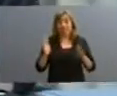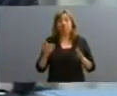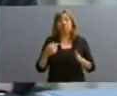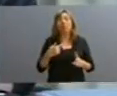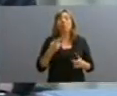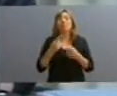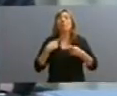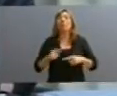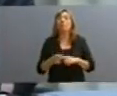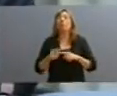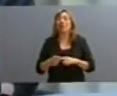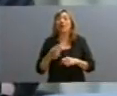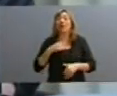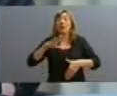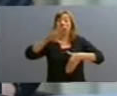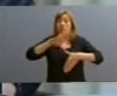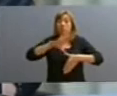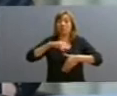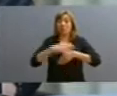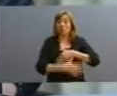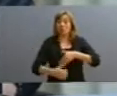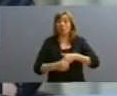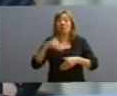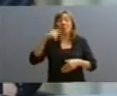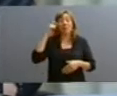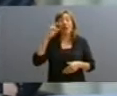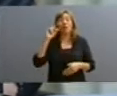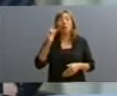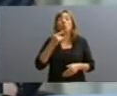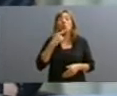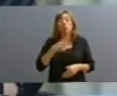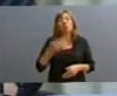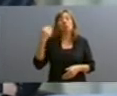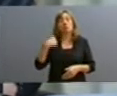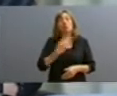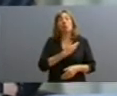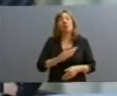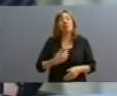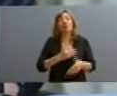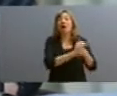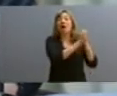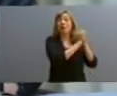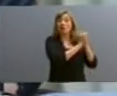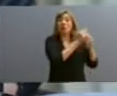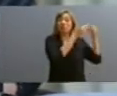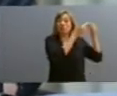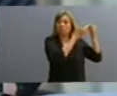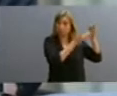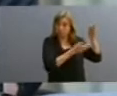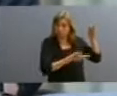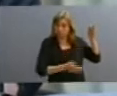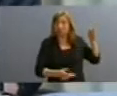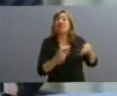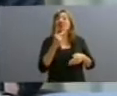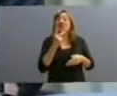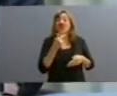exterior. El Mercosur, política de Estado iniciada durante el gobierno del presidente Alfonsín y rescatada nuevamente por el presidente